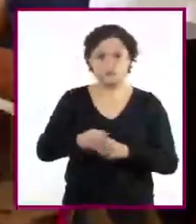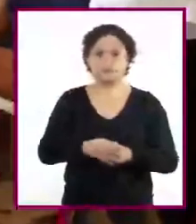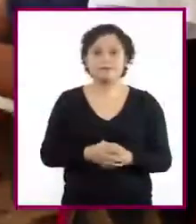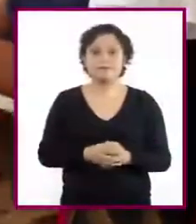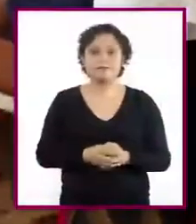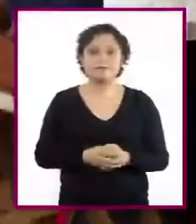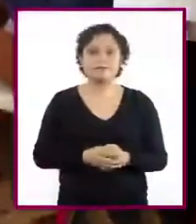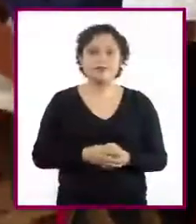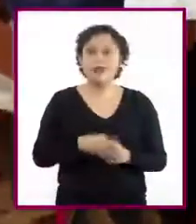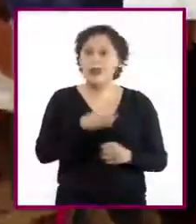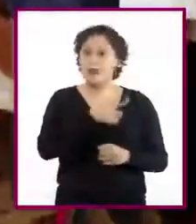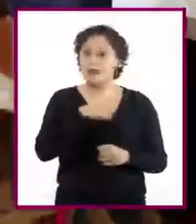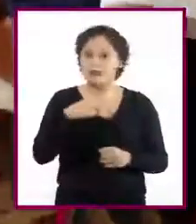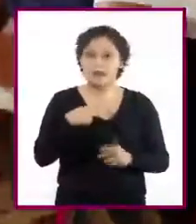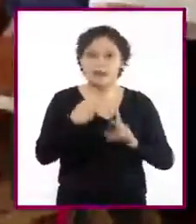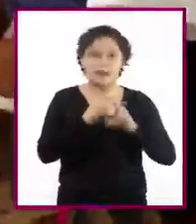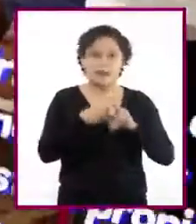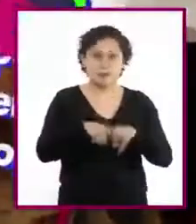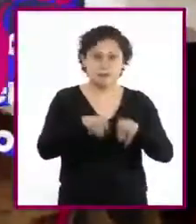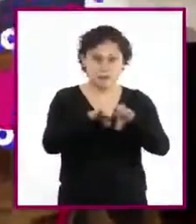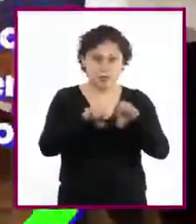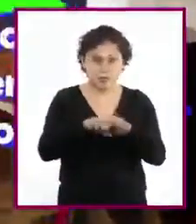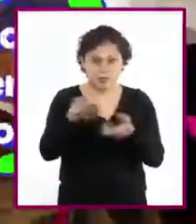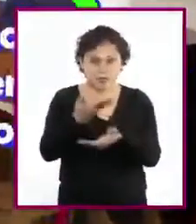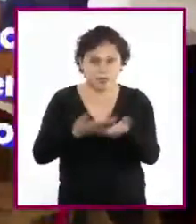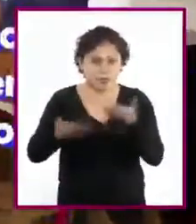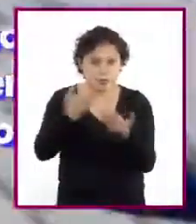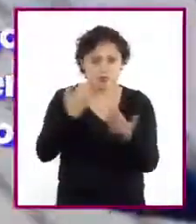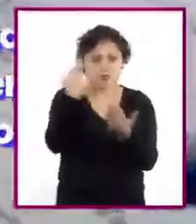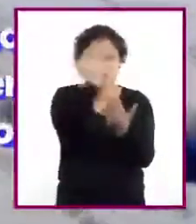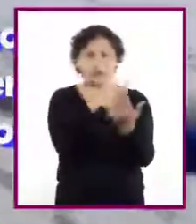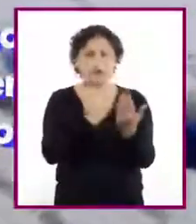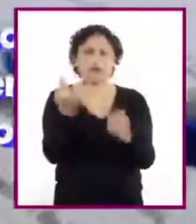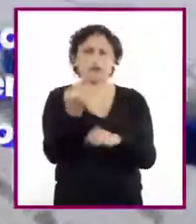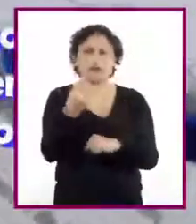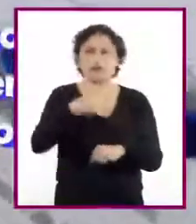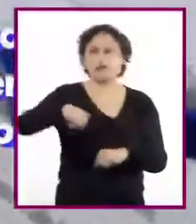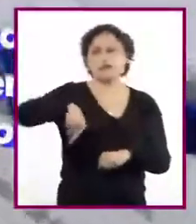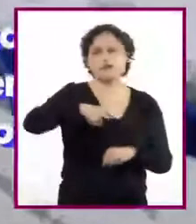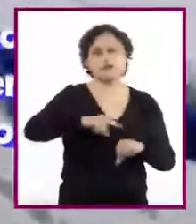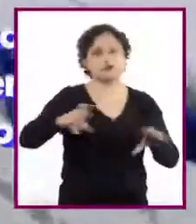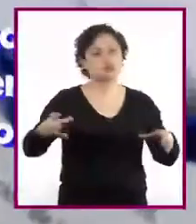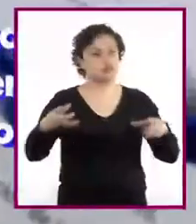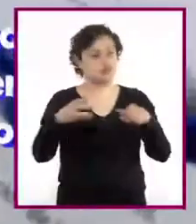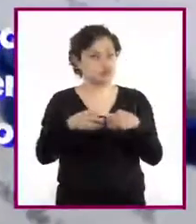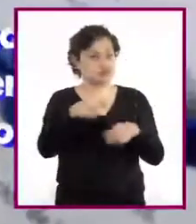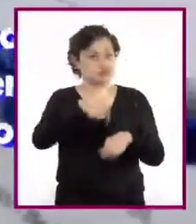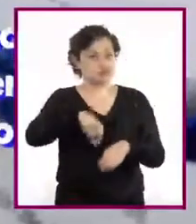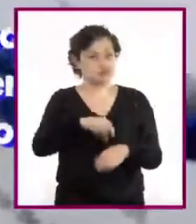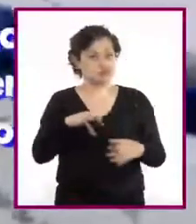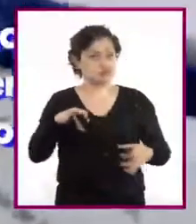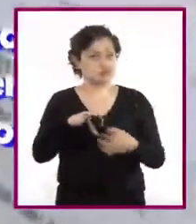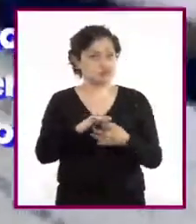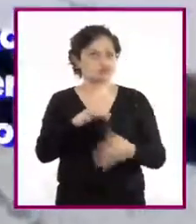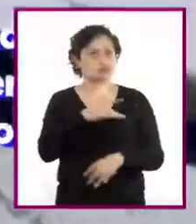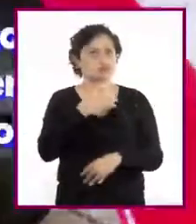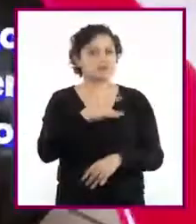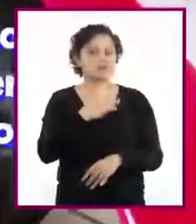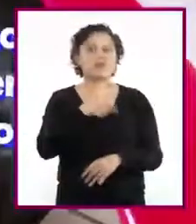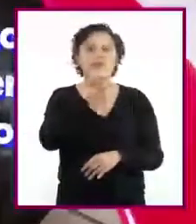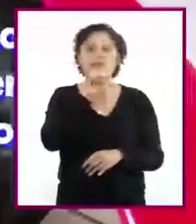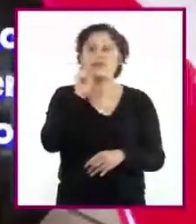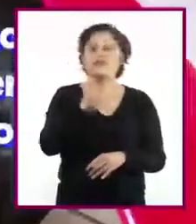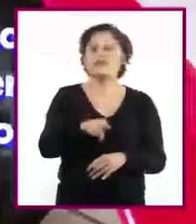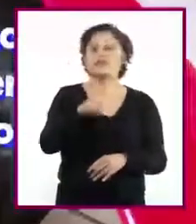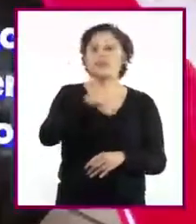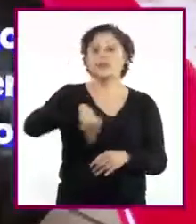proceso de revisión colaborativa. Es indispensable que todos se sientan parte de un equipo de trabajo. Y reconocer que